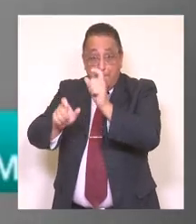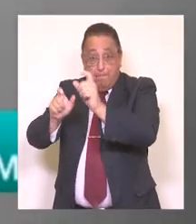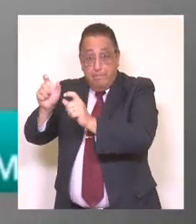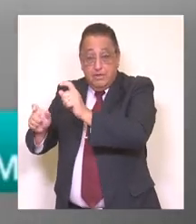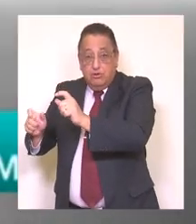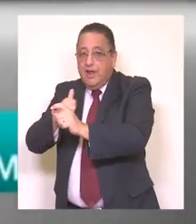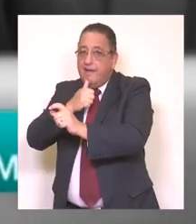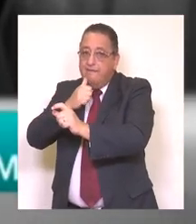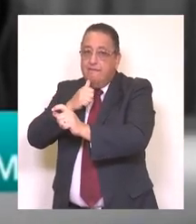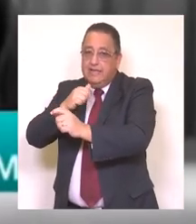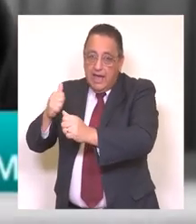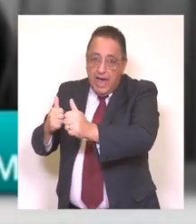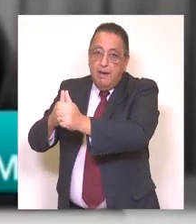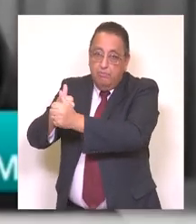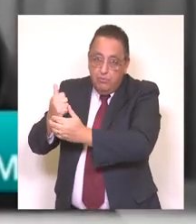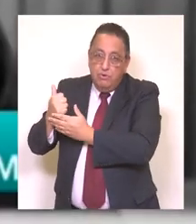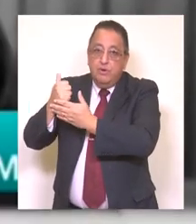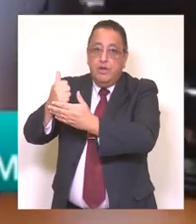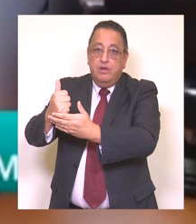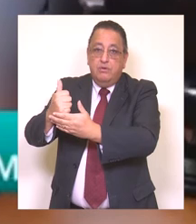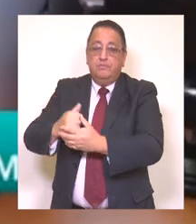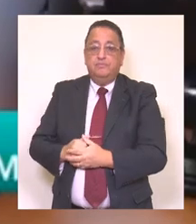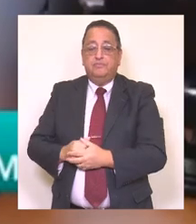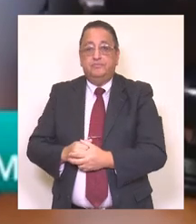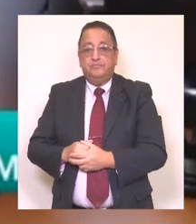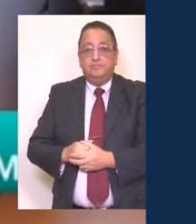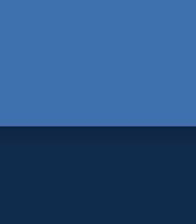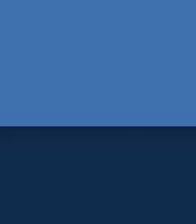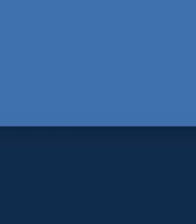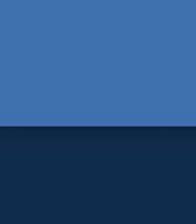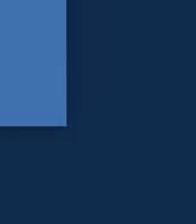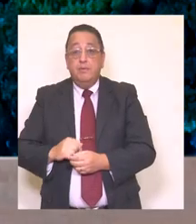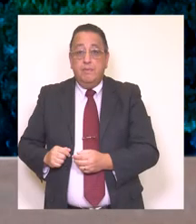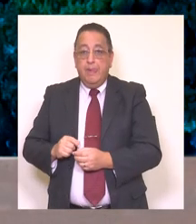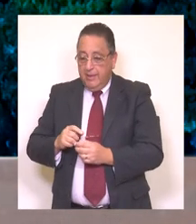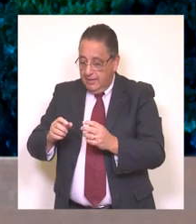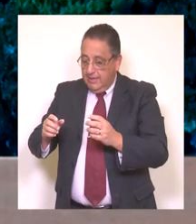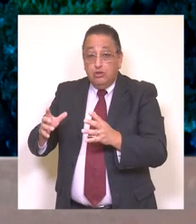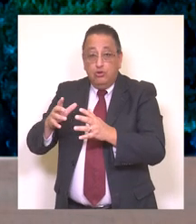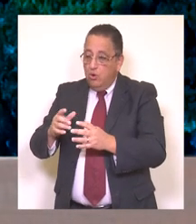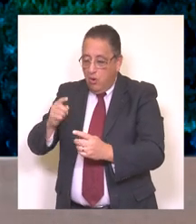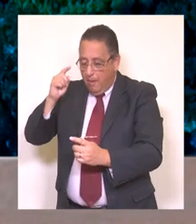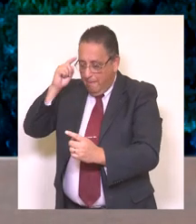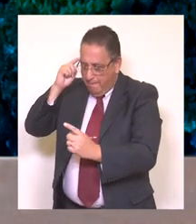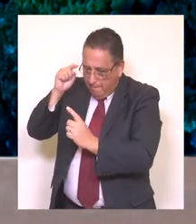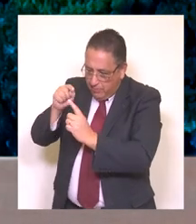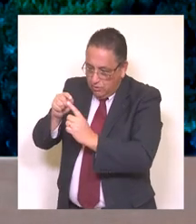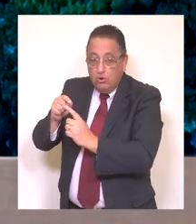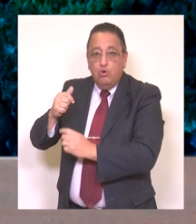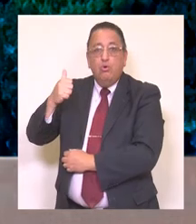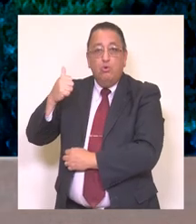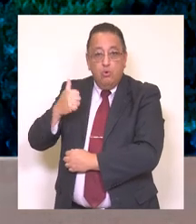en colaborar y asistir a las personas que más requieren de su trabajo. Finalmente, logramos